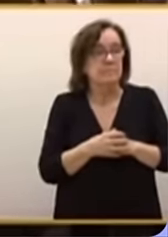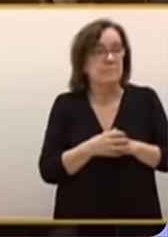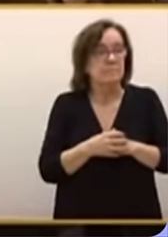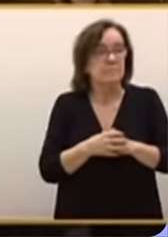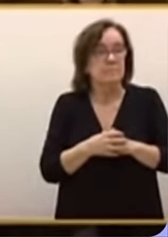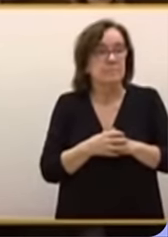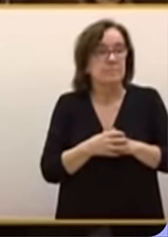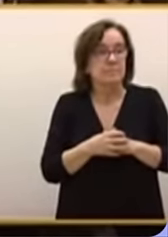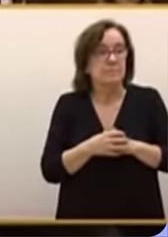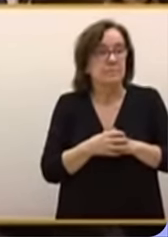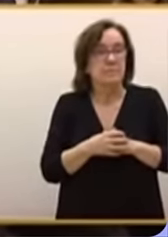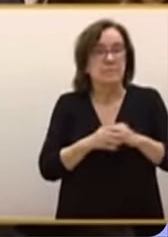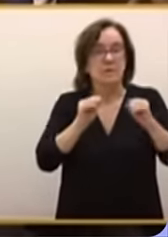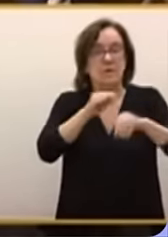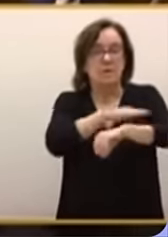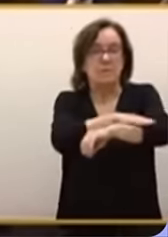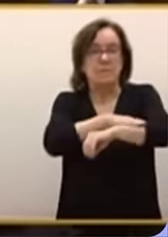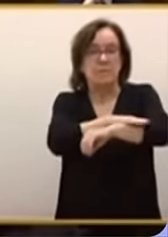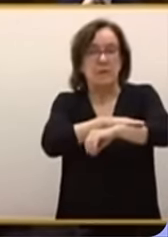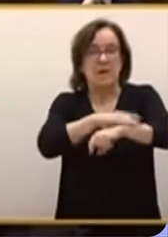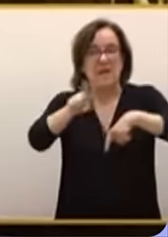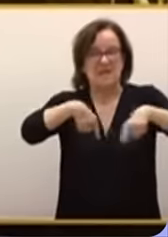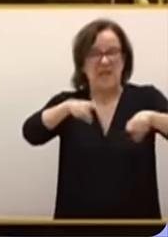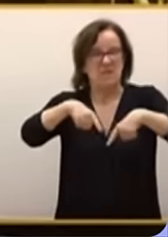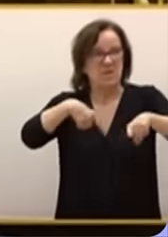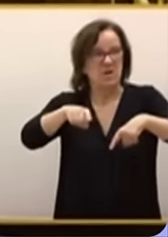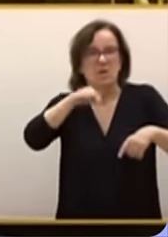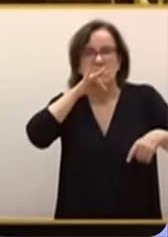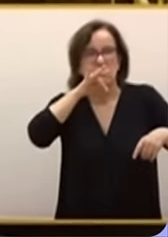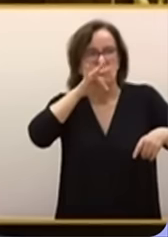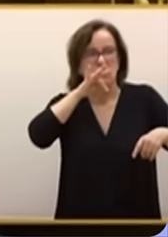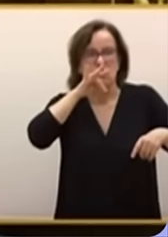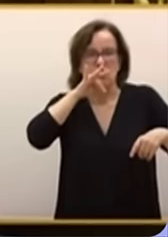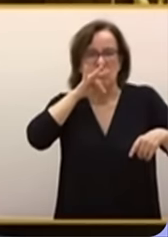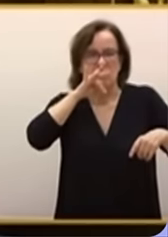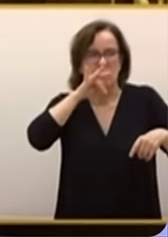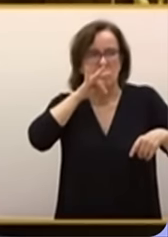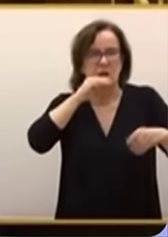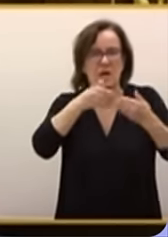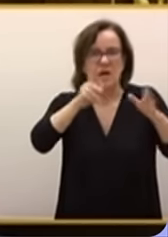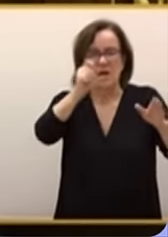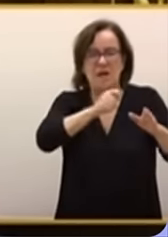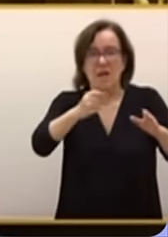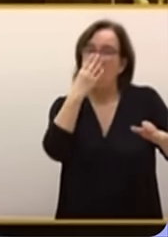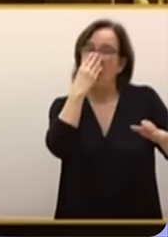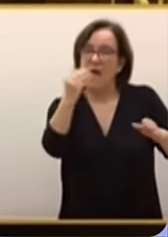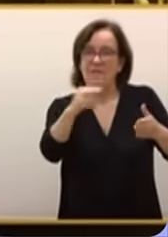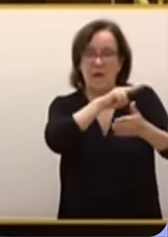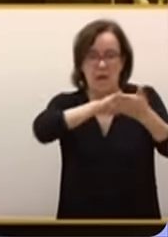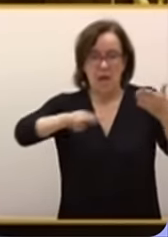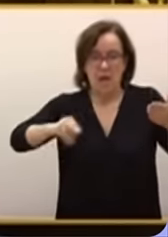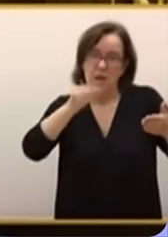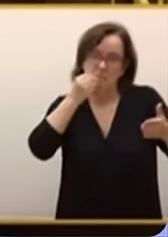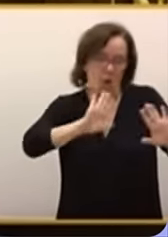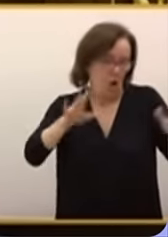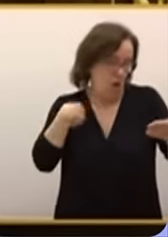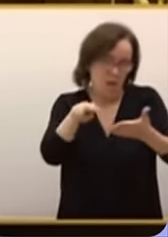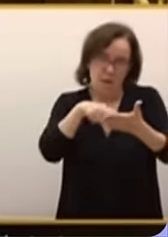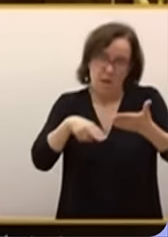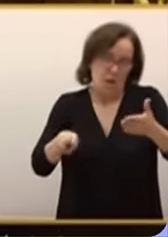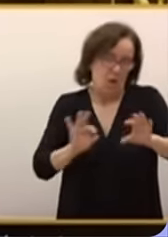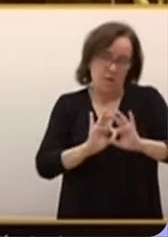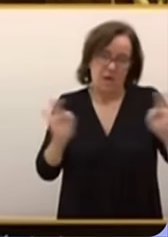El Twitter de suministro de transportes, que creo que todavía no llegó de la inauguración de la Vía Galicia. Mejor ni lo leo.